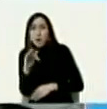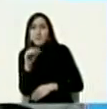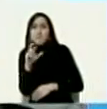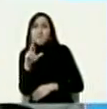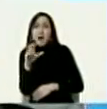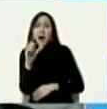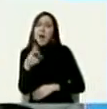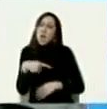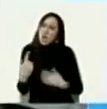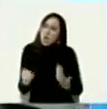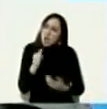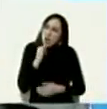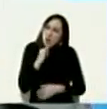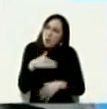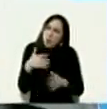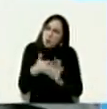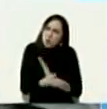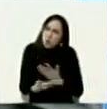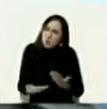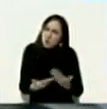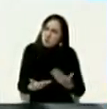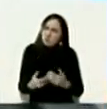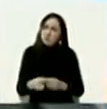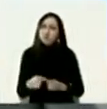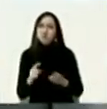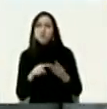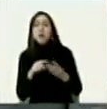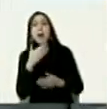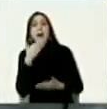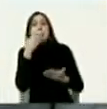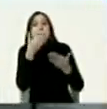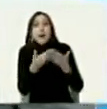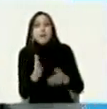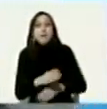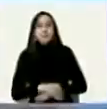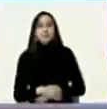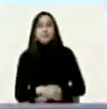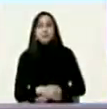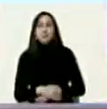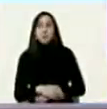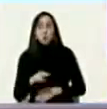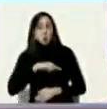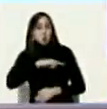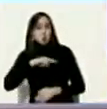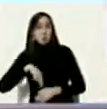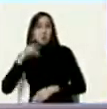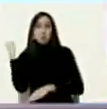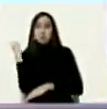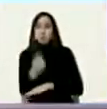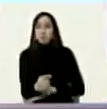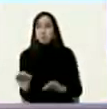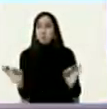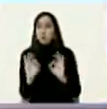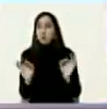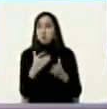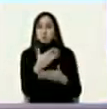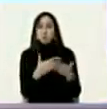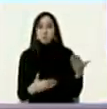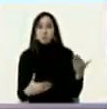usted tiene alguna información al respecto que pueda decir sobre eso muchas gracias bueno primero no estamos obligados a admitir ningún comunicado oficial